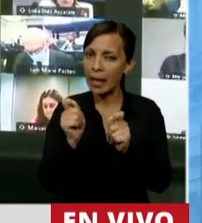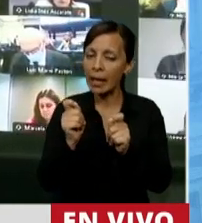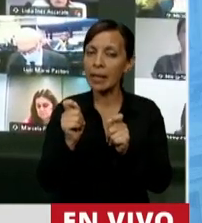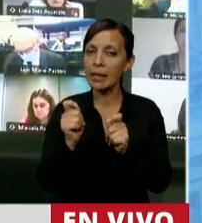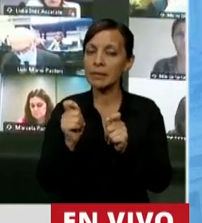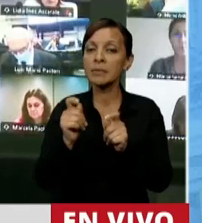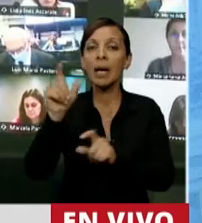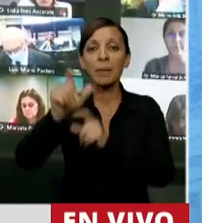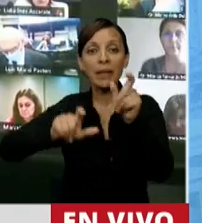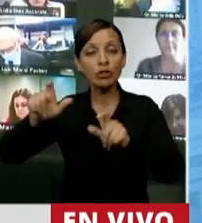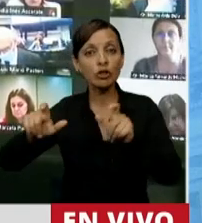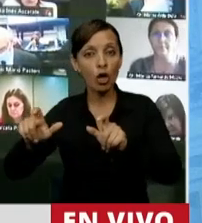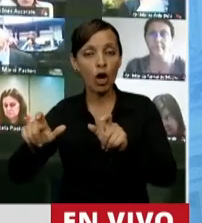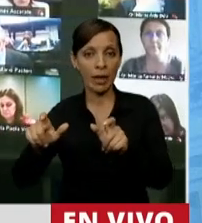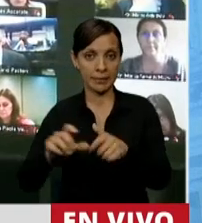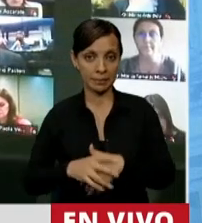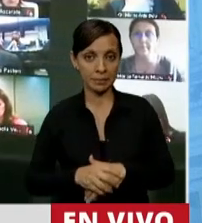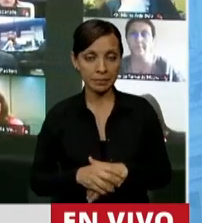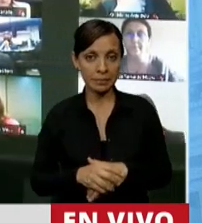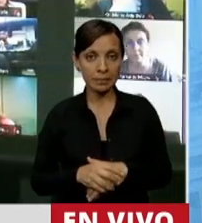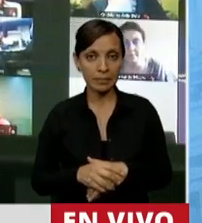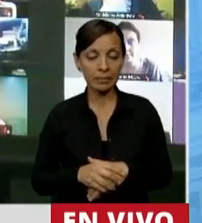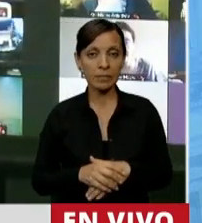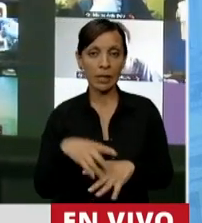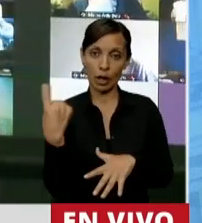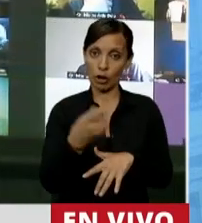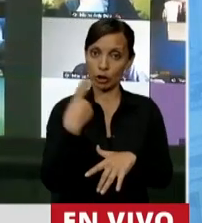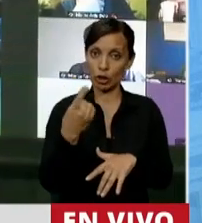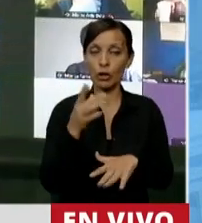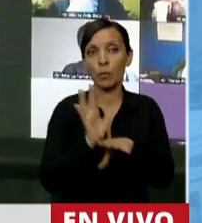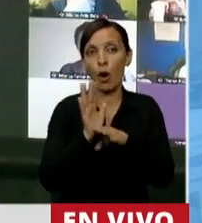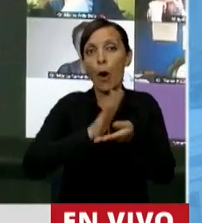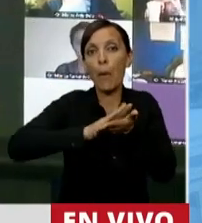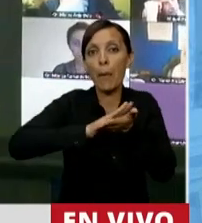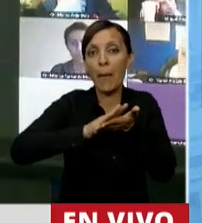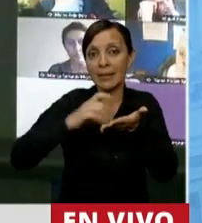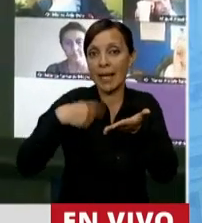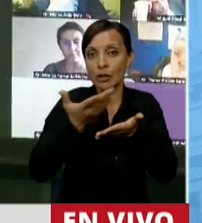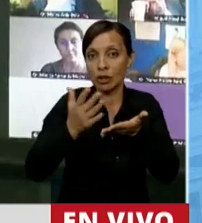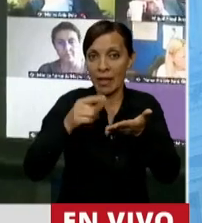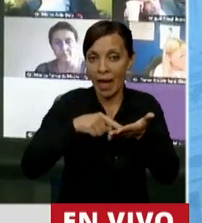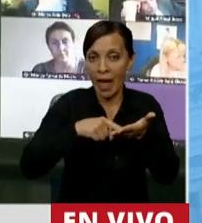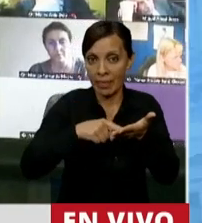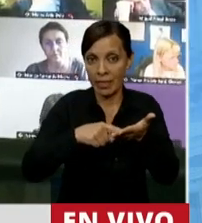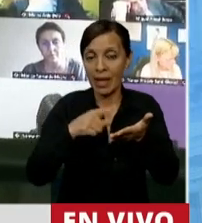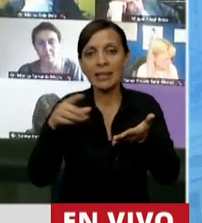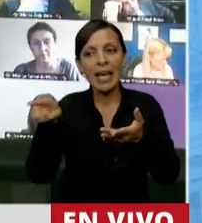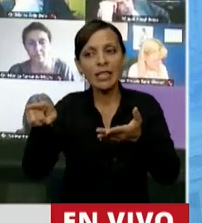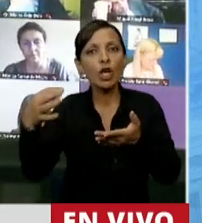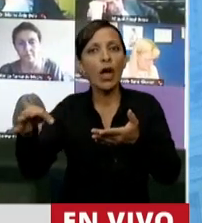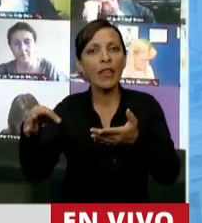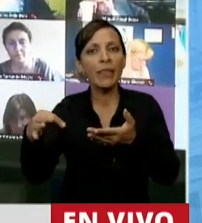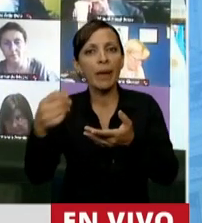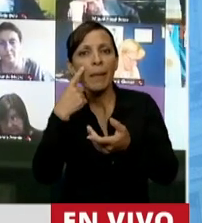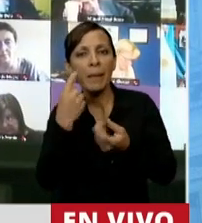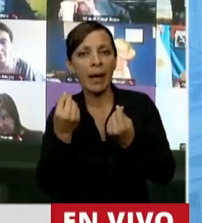aquellos que somos los que estamos en la base de la sociedad, sino que se tienen que subir estos dirigentes